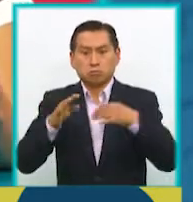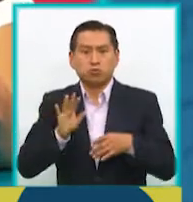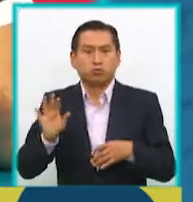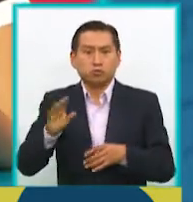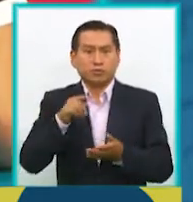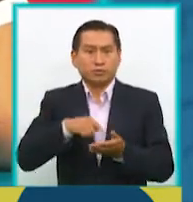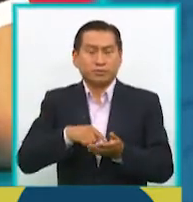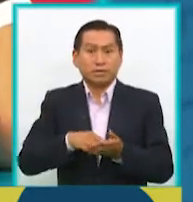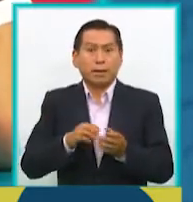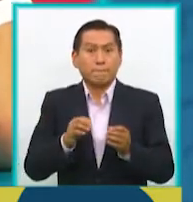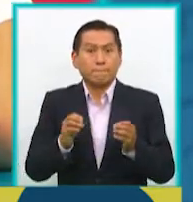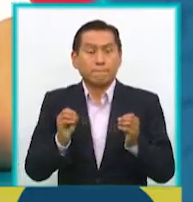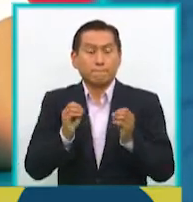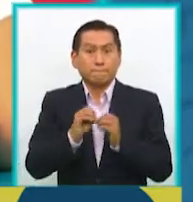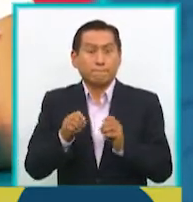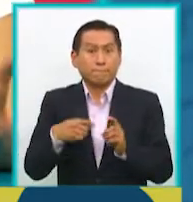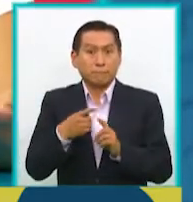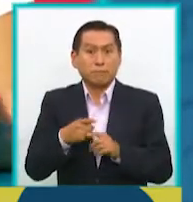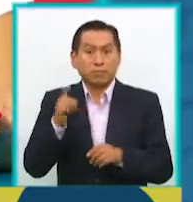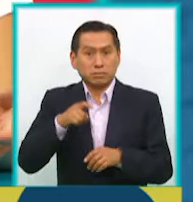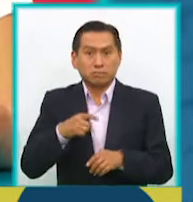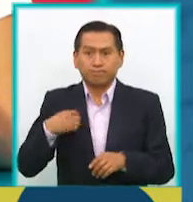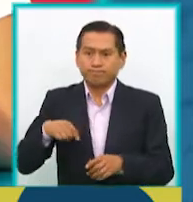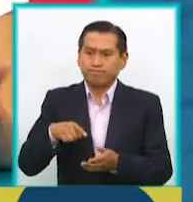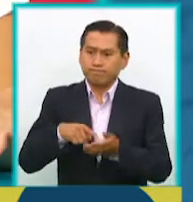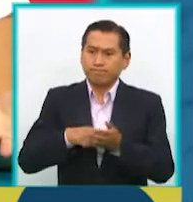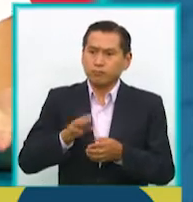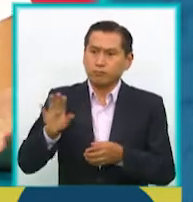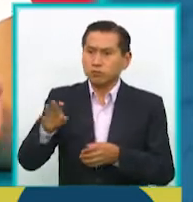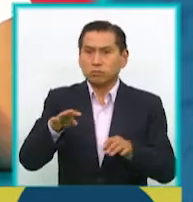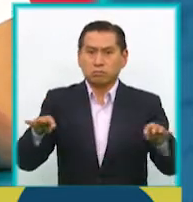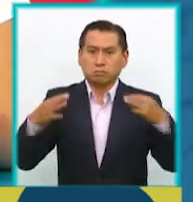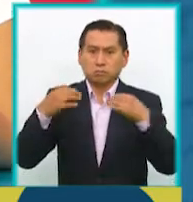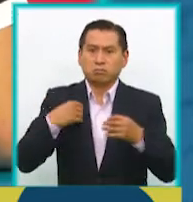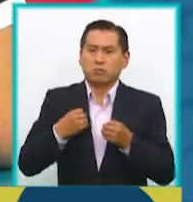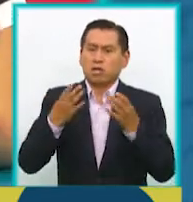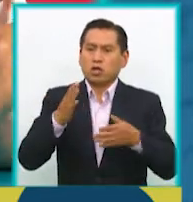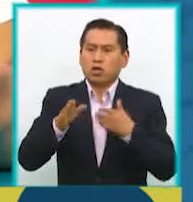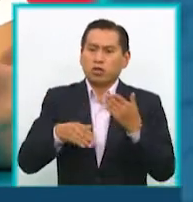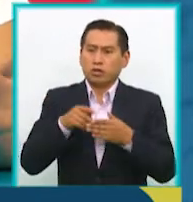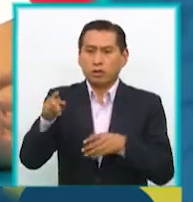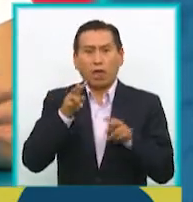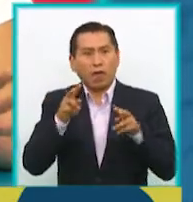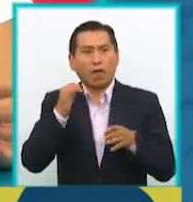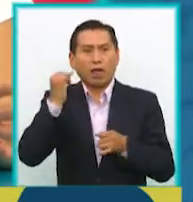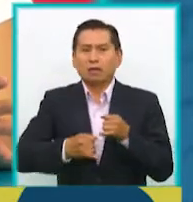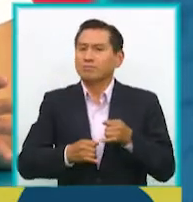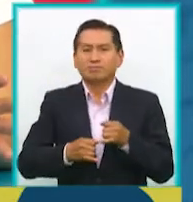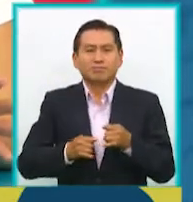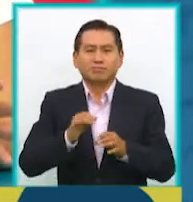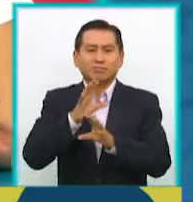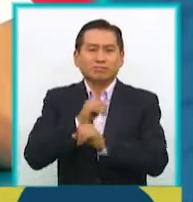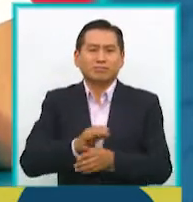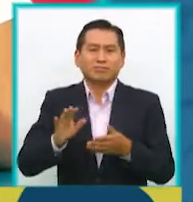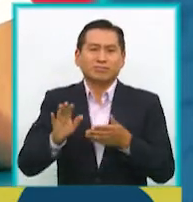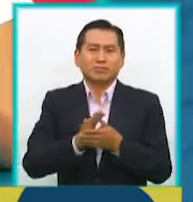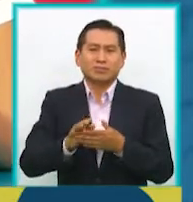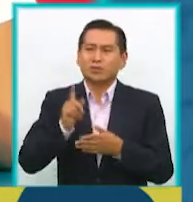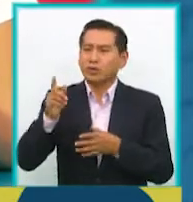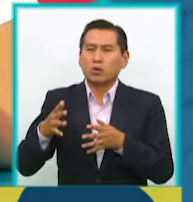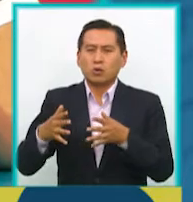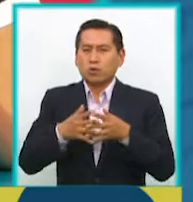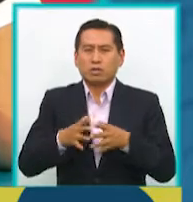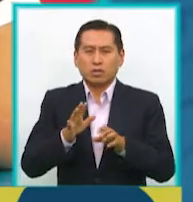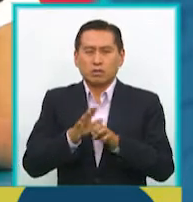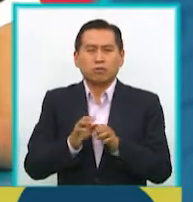y con la necesidad también de exigirle un poquito más al espectador, no darle todo bien comido, como nos tiene acostumbrado el cine hollywoodense.